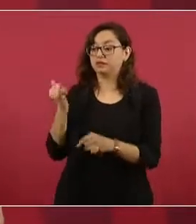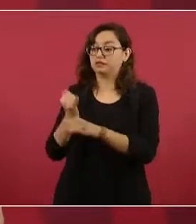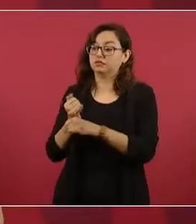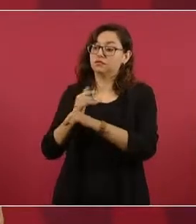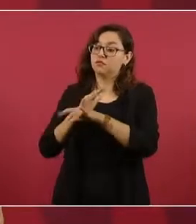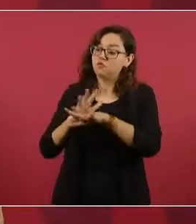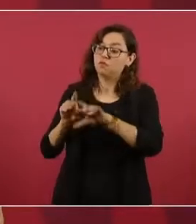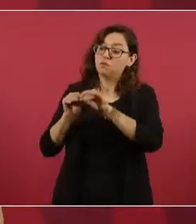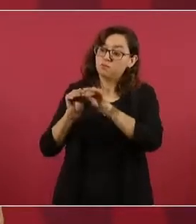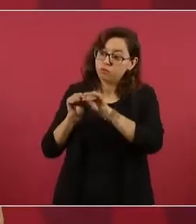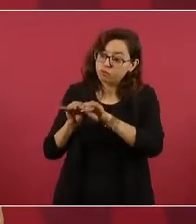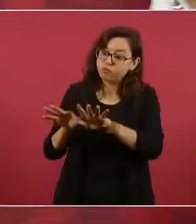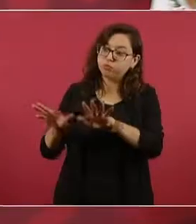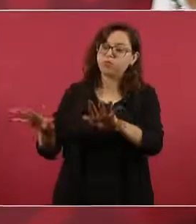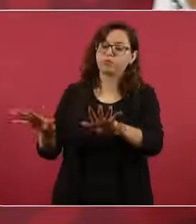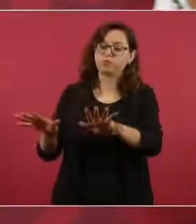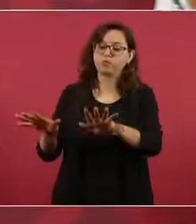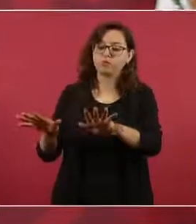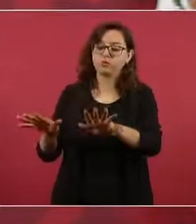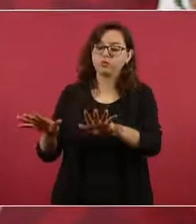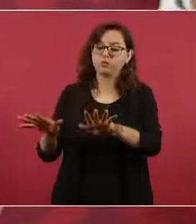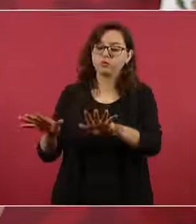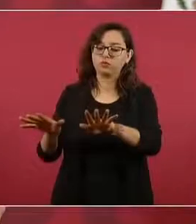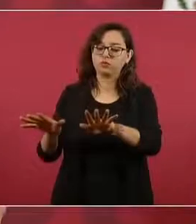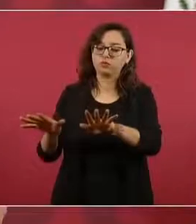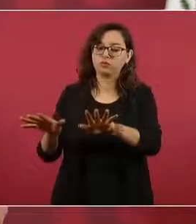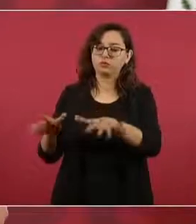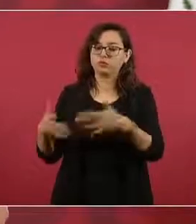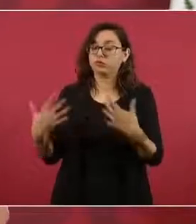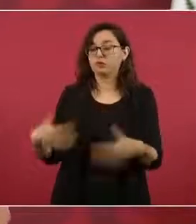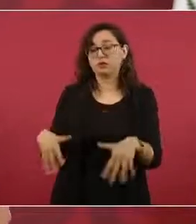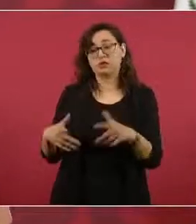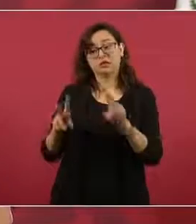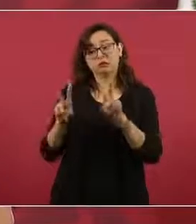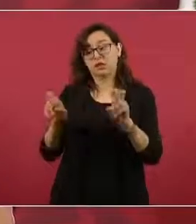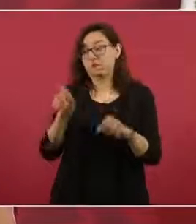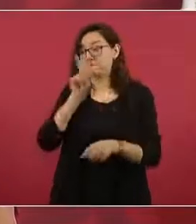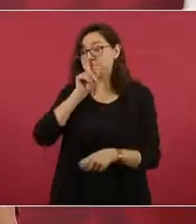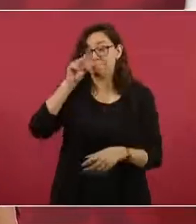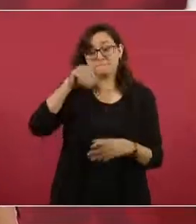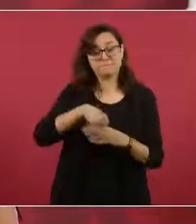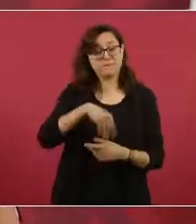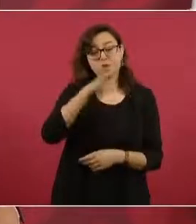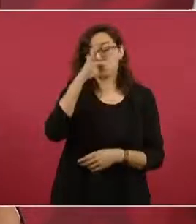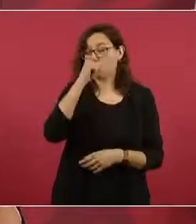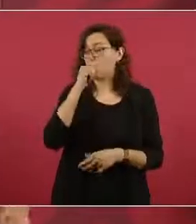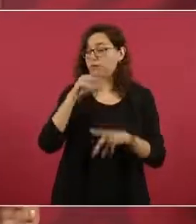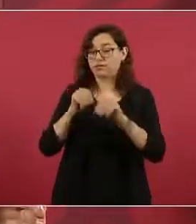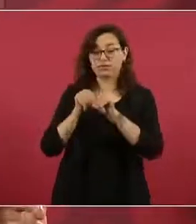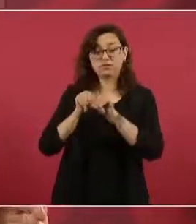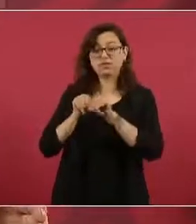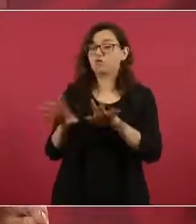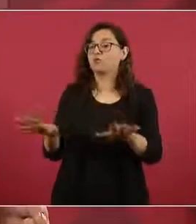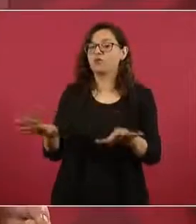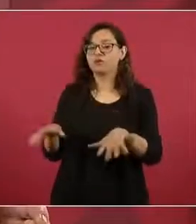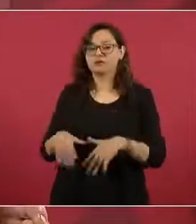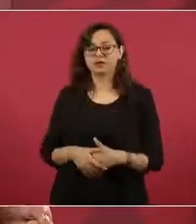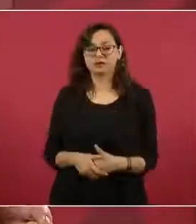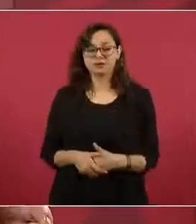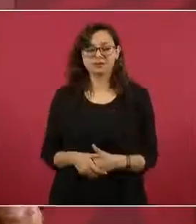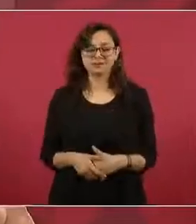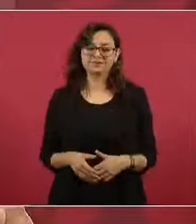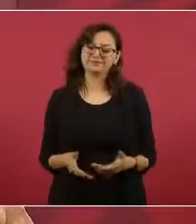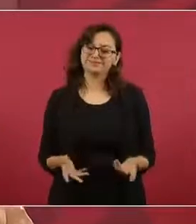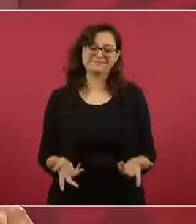temas confidenciales, cuando por